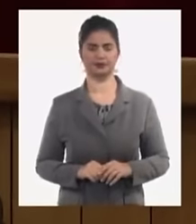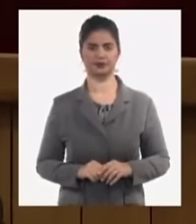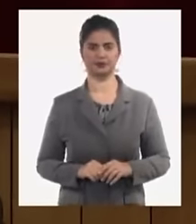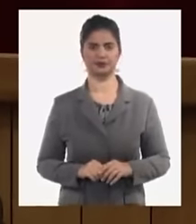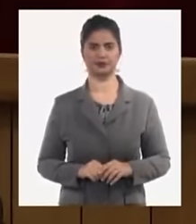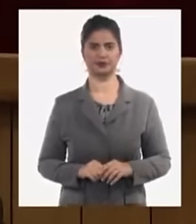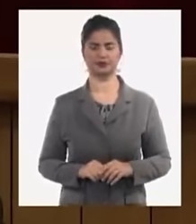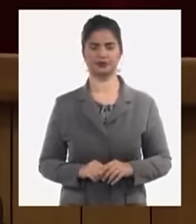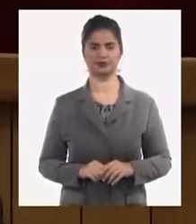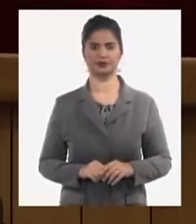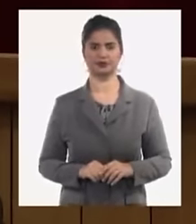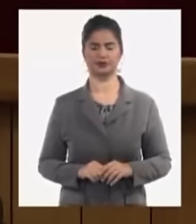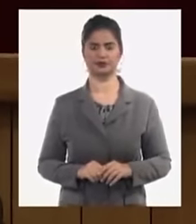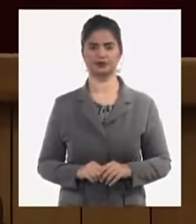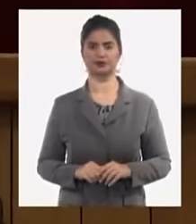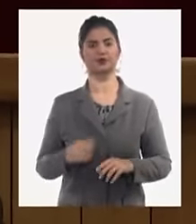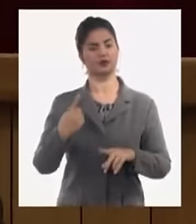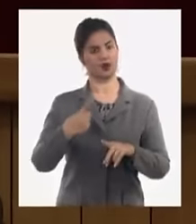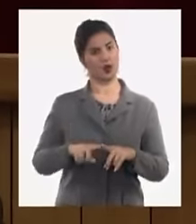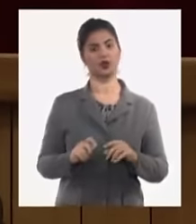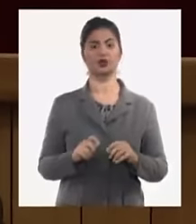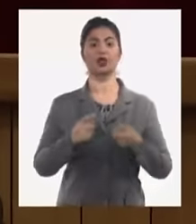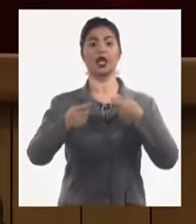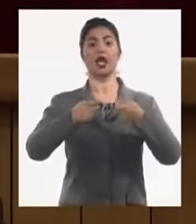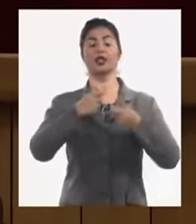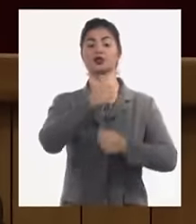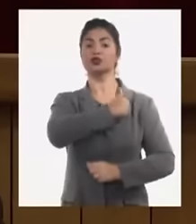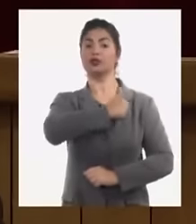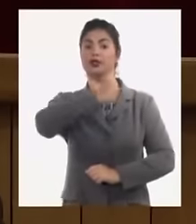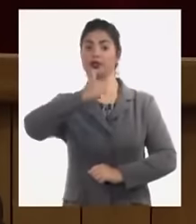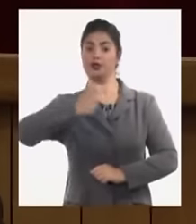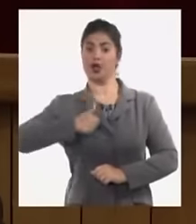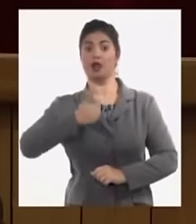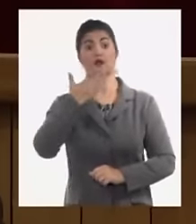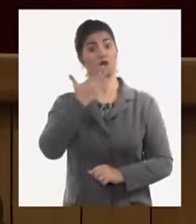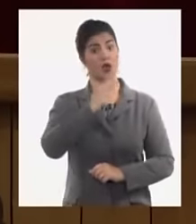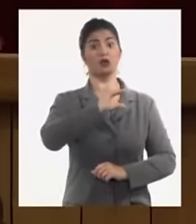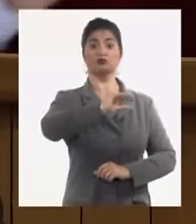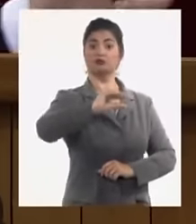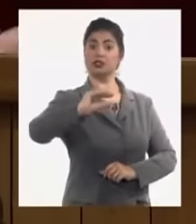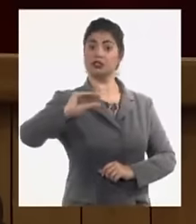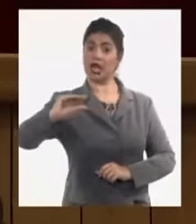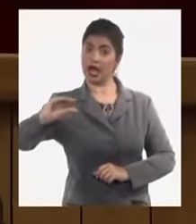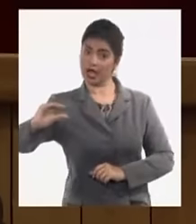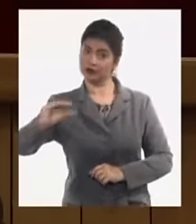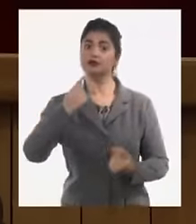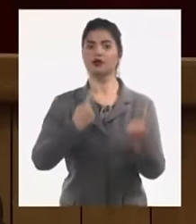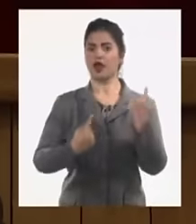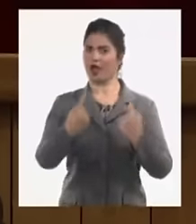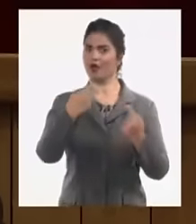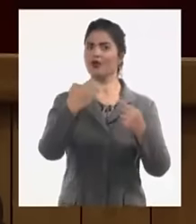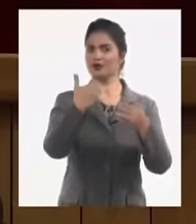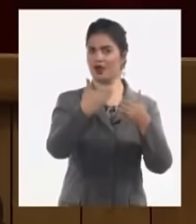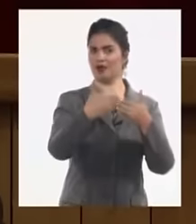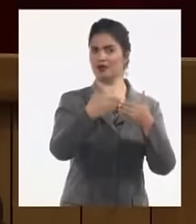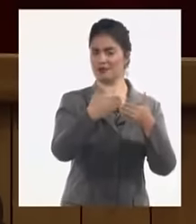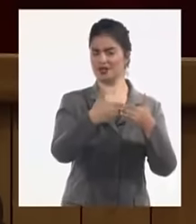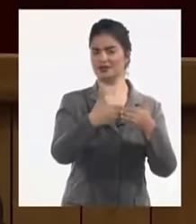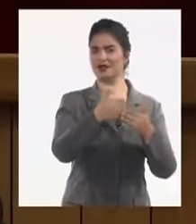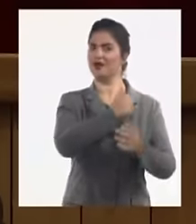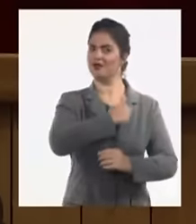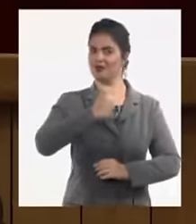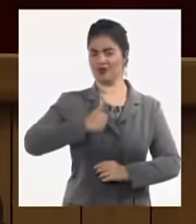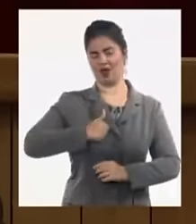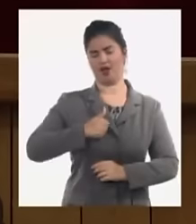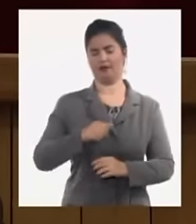a una actividad no estatal y hay salarios muy buenos y altos en algunas empresas ahora todavía